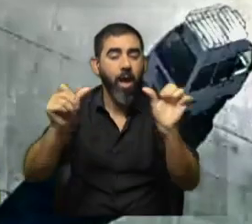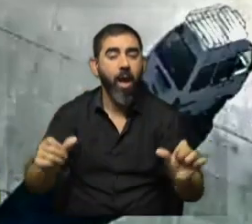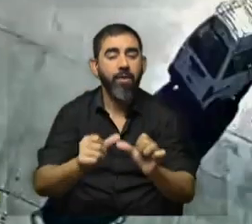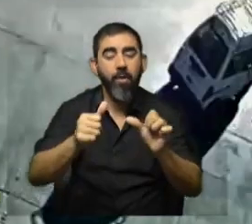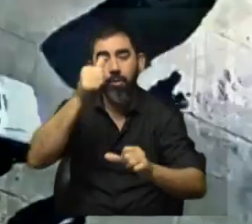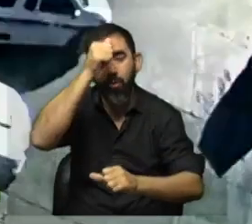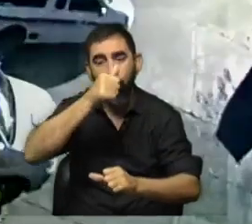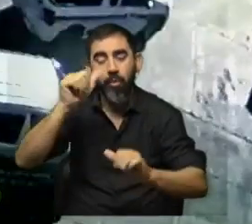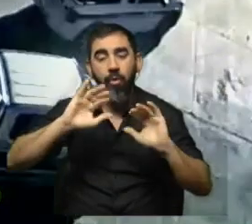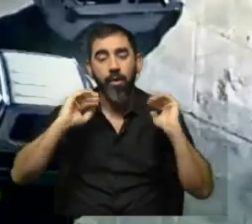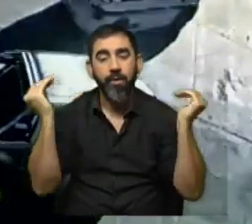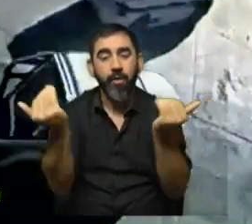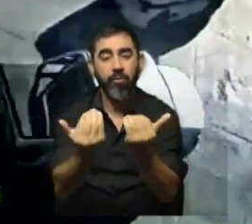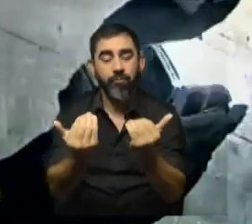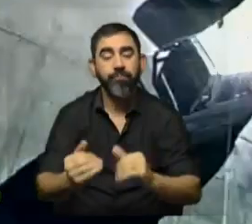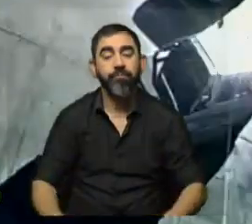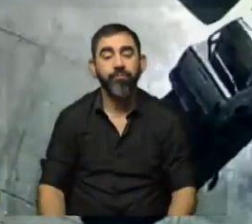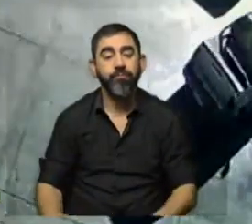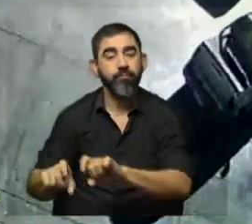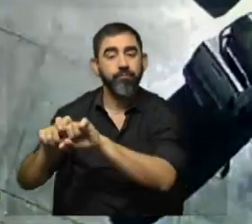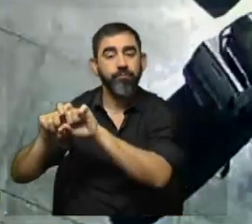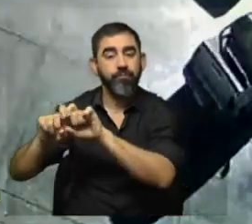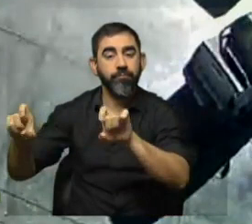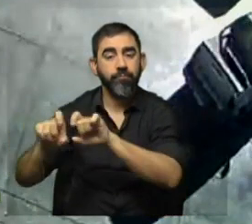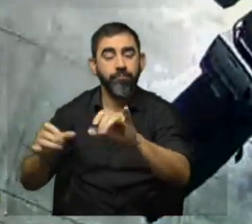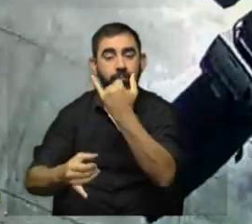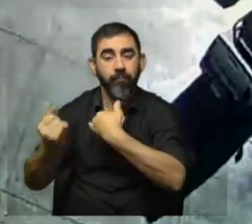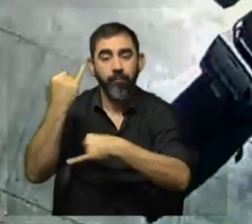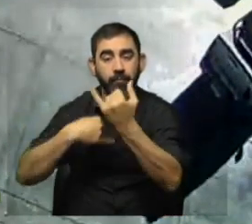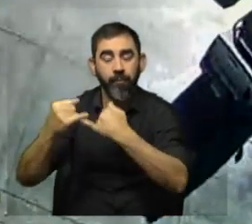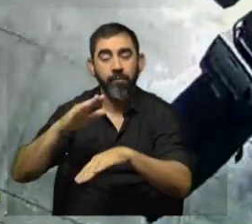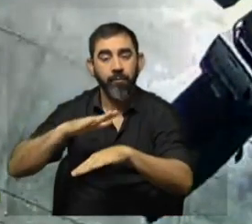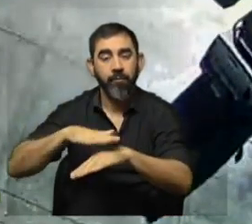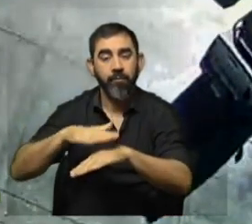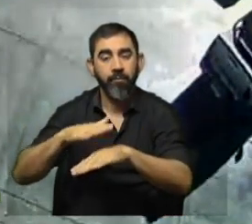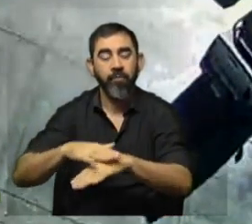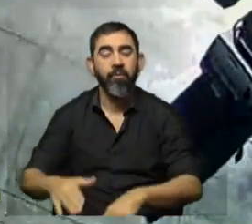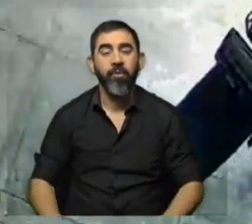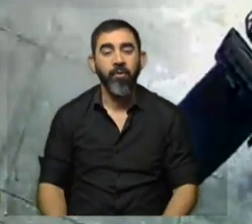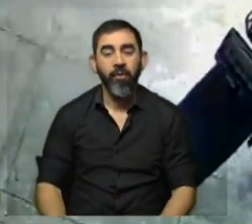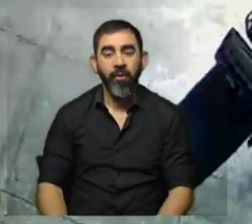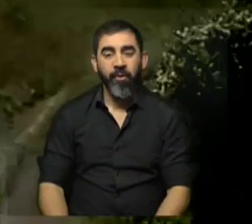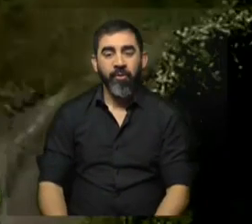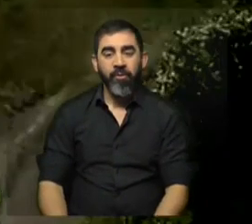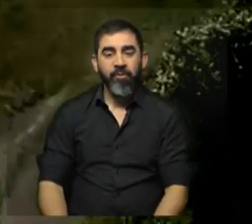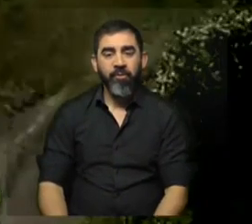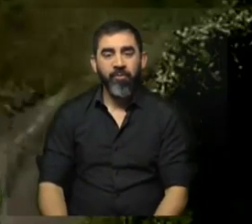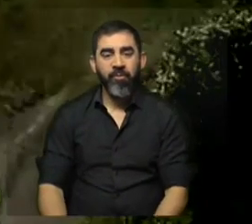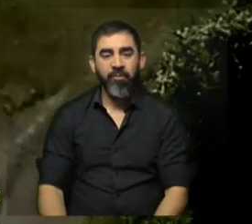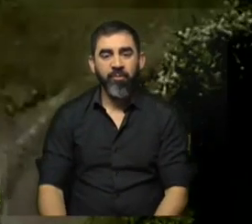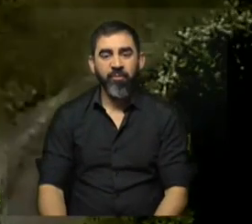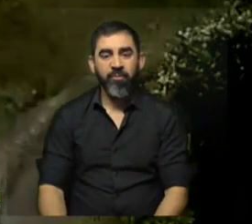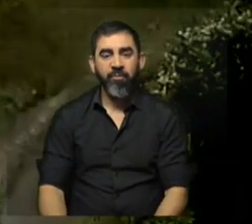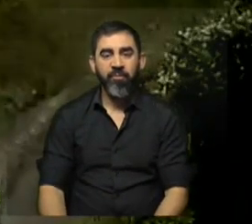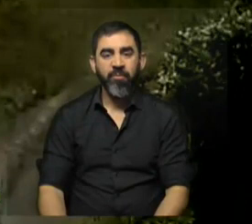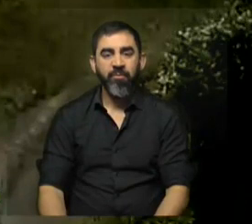en el Estadio Centenario. Pero arroba y mtránsito, arroba mdetransporte, todo lo que ocurre en tiempo real con el tránsito en la capital. Bien, y